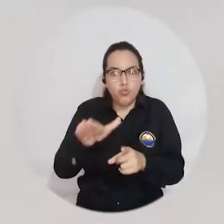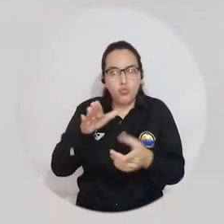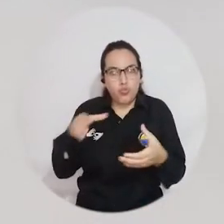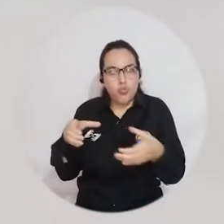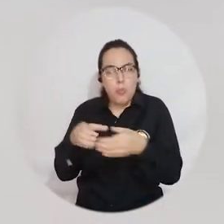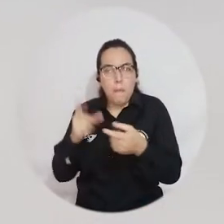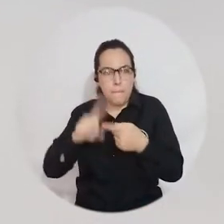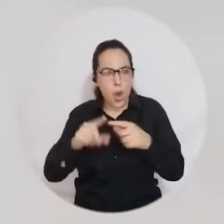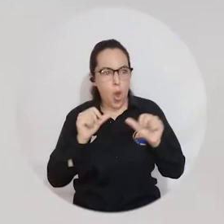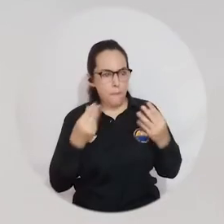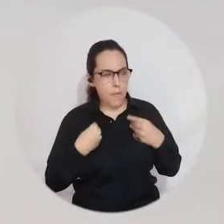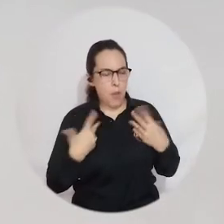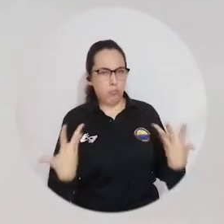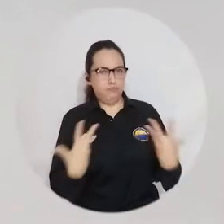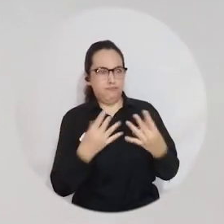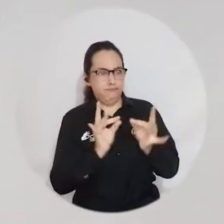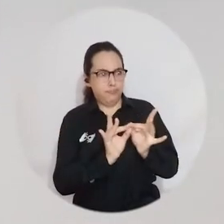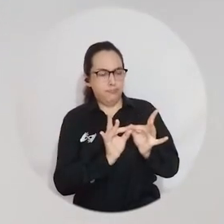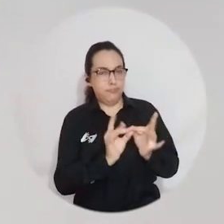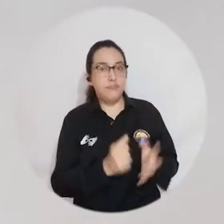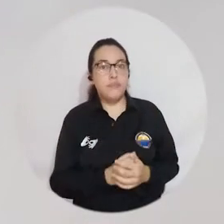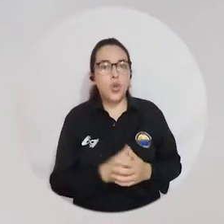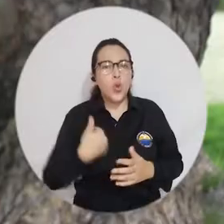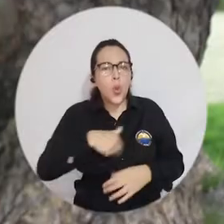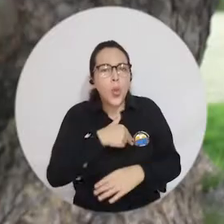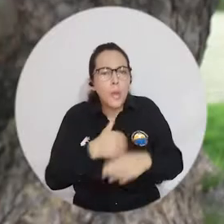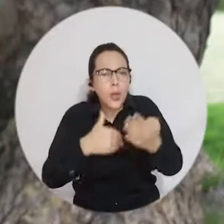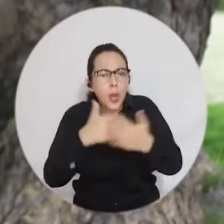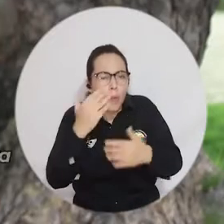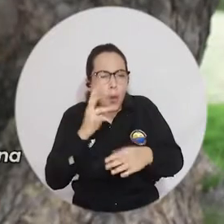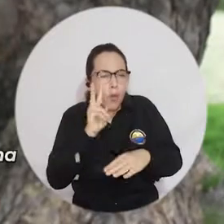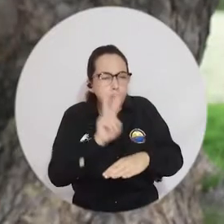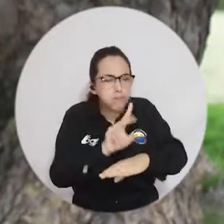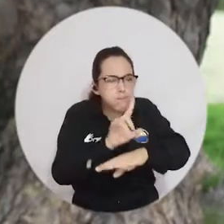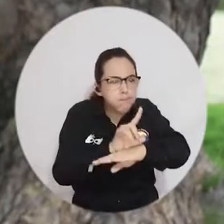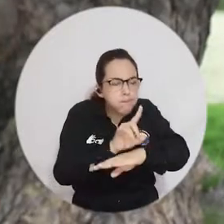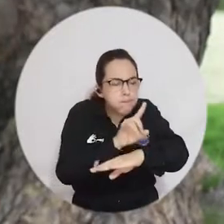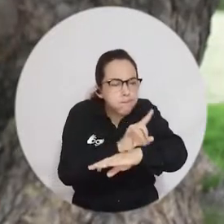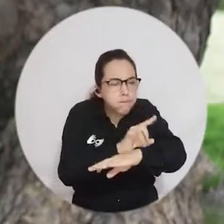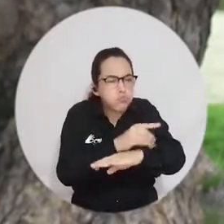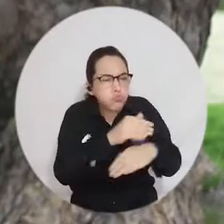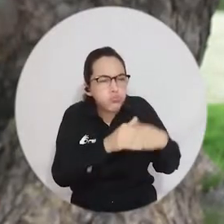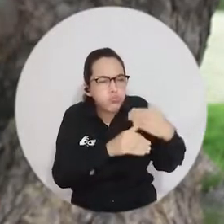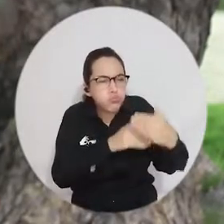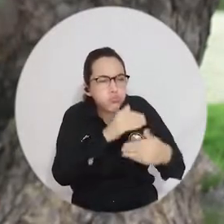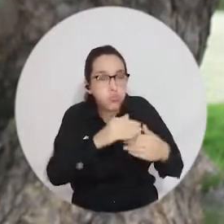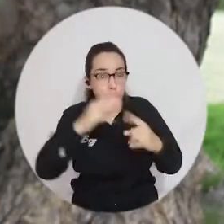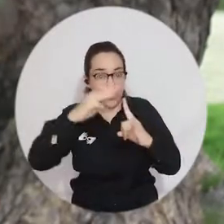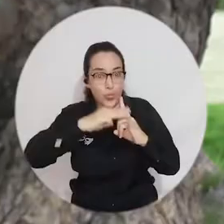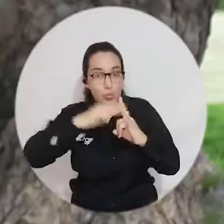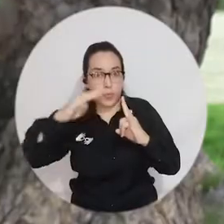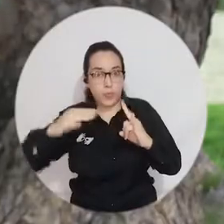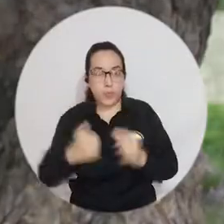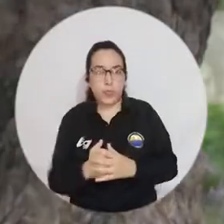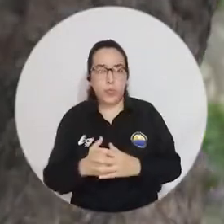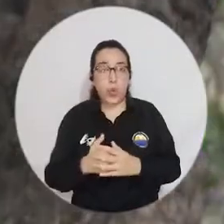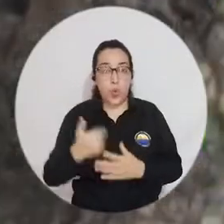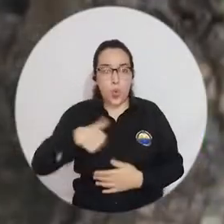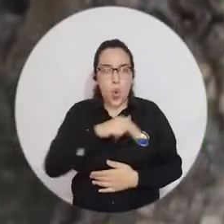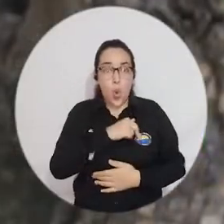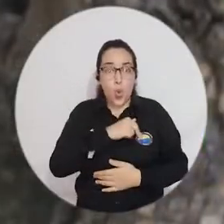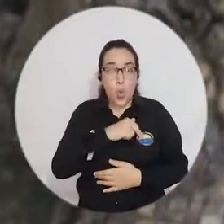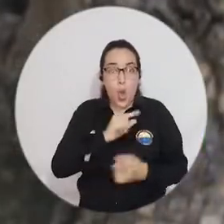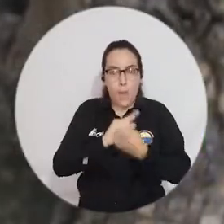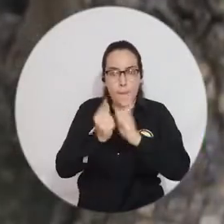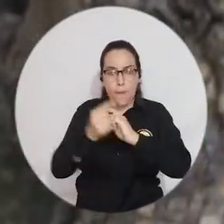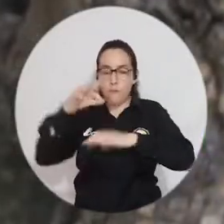gran parte de su población en el planeta. Nosotros iniciamos este monitoreo poblacional y epidemiológico desde la universidad. Cuando